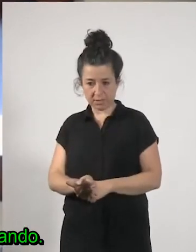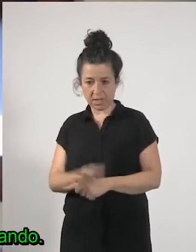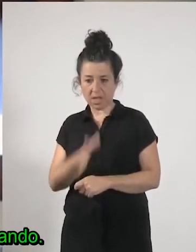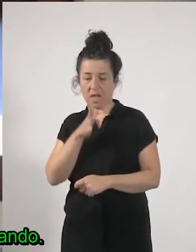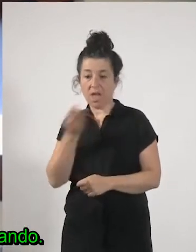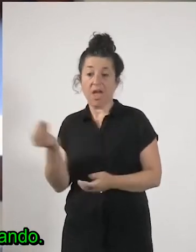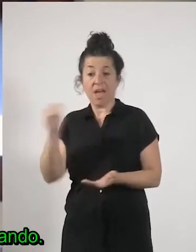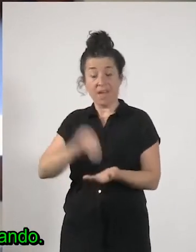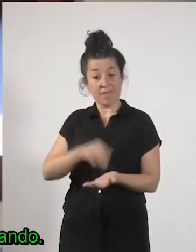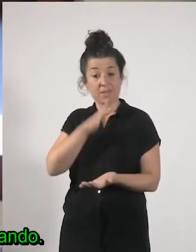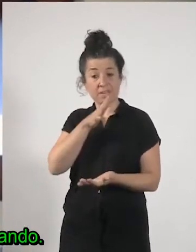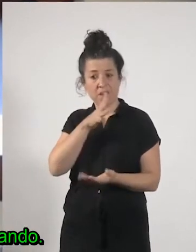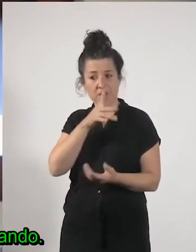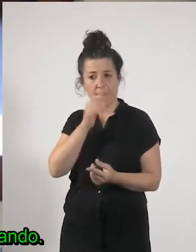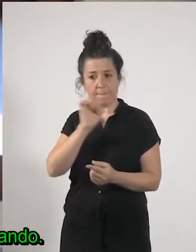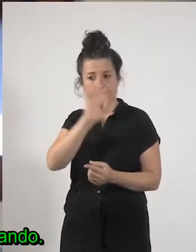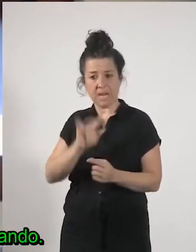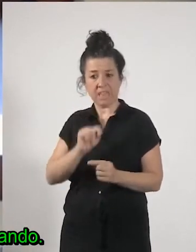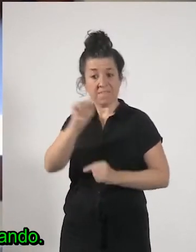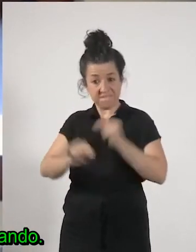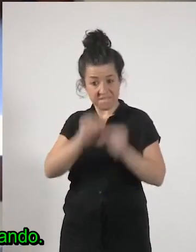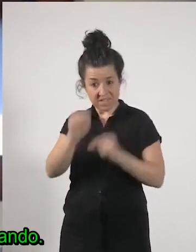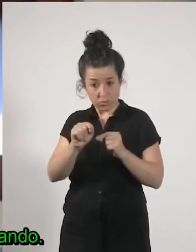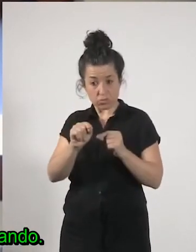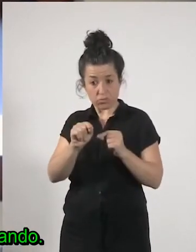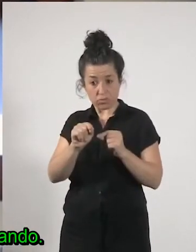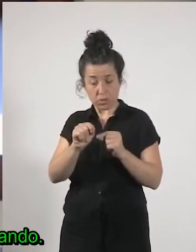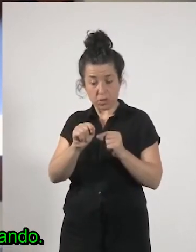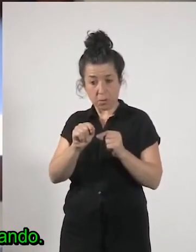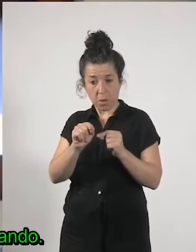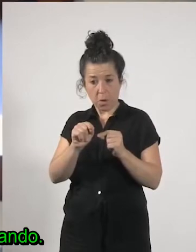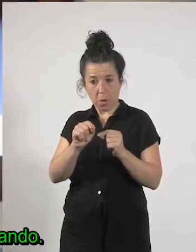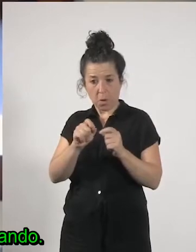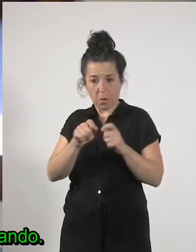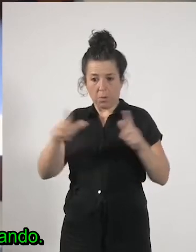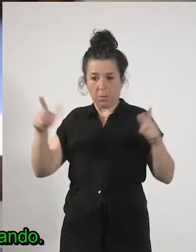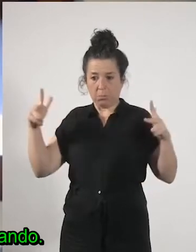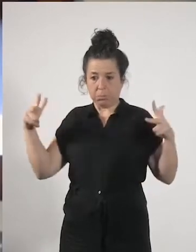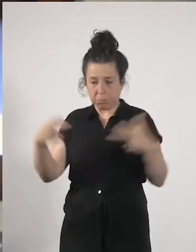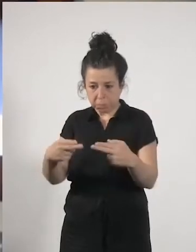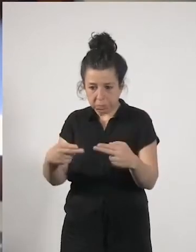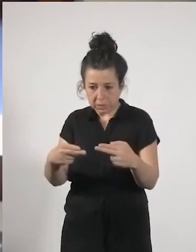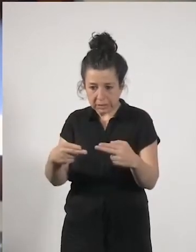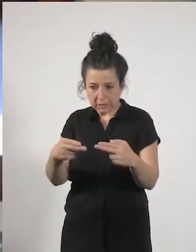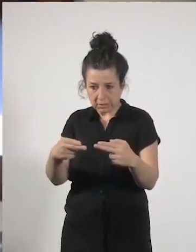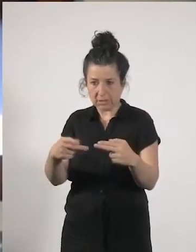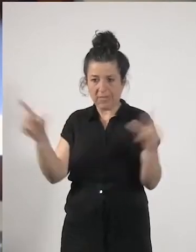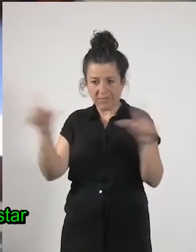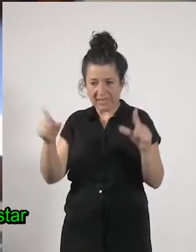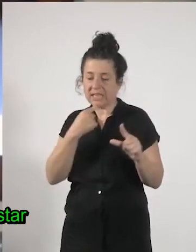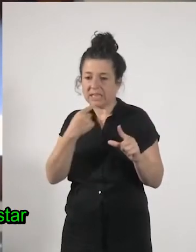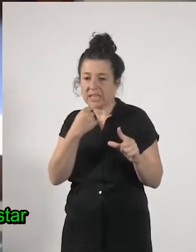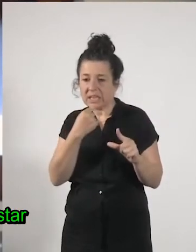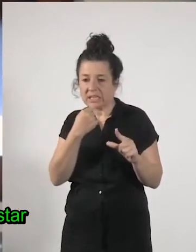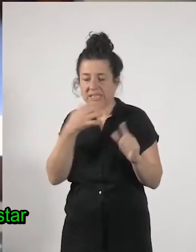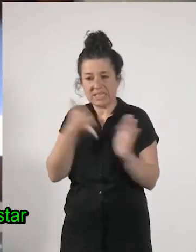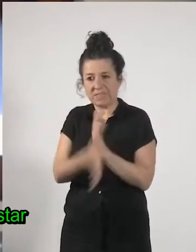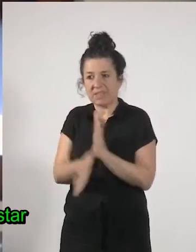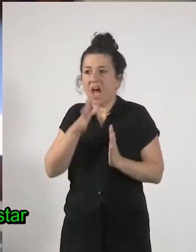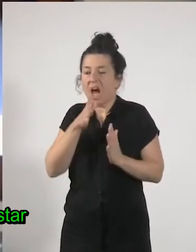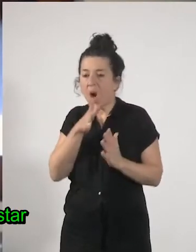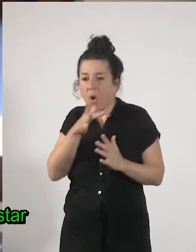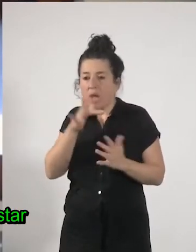lo reconocen en la televisión en este momento no estamos enfermando por tanto